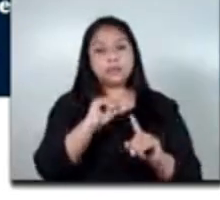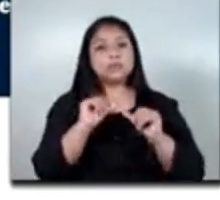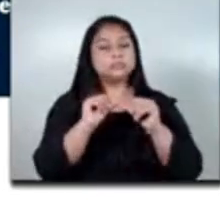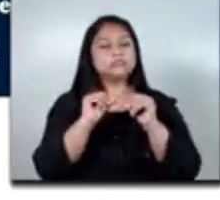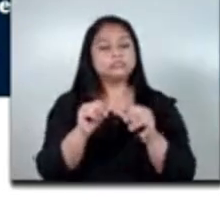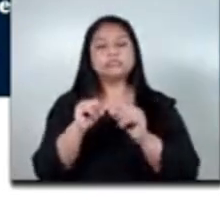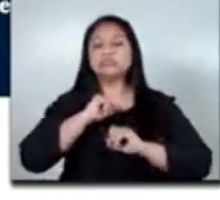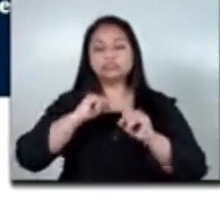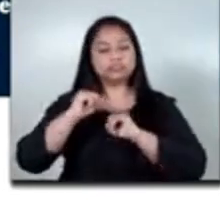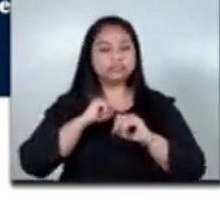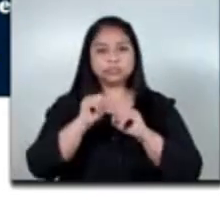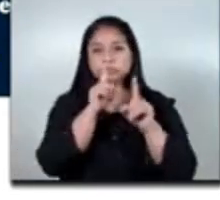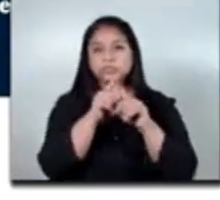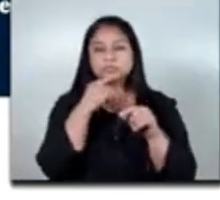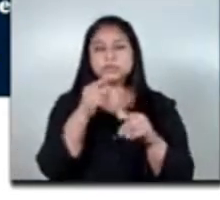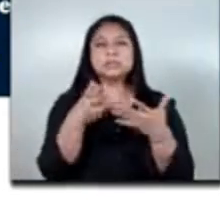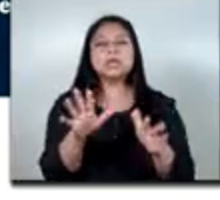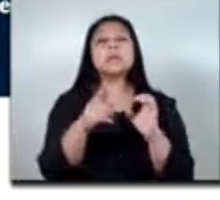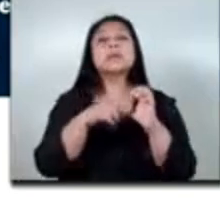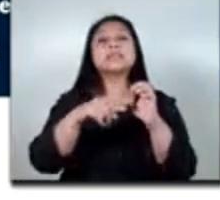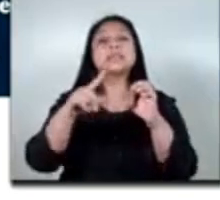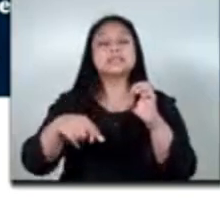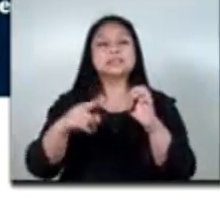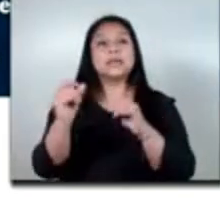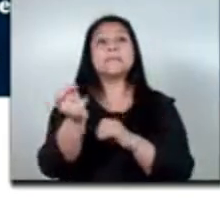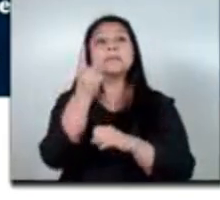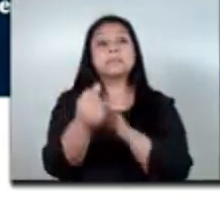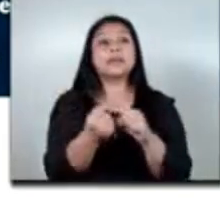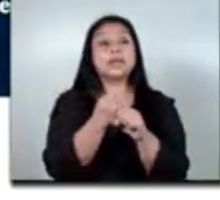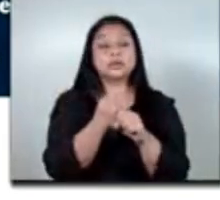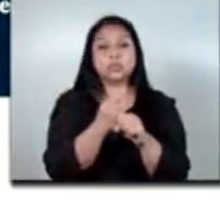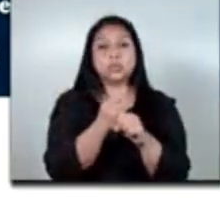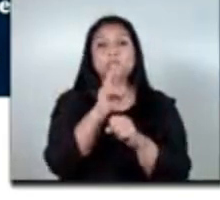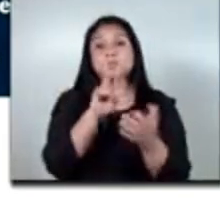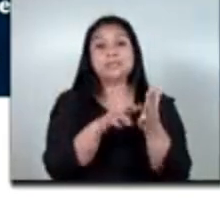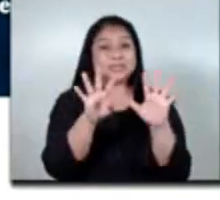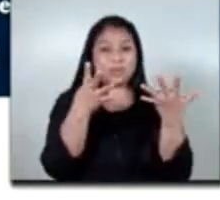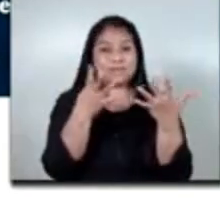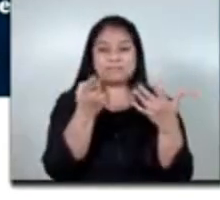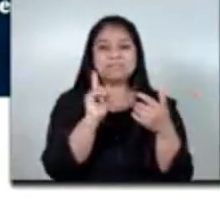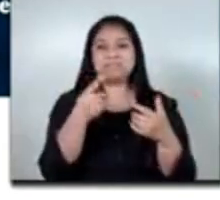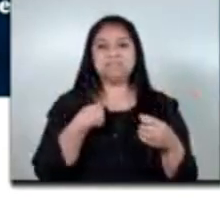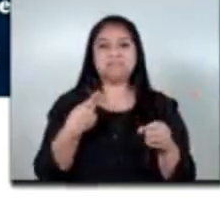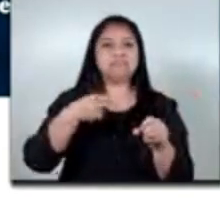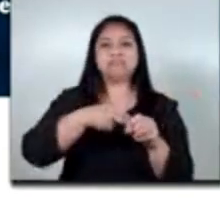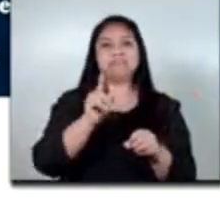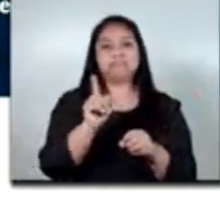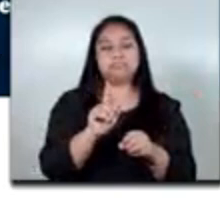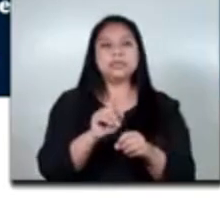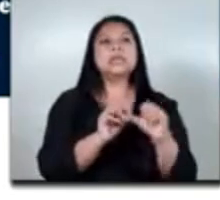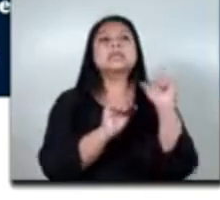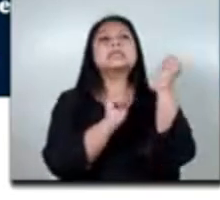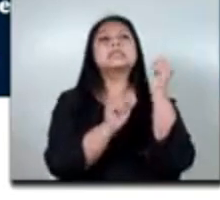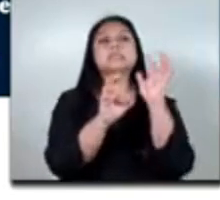logrando en cuanto a estadísticas el programa el primer año en 2019 todavía no estamos nosotros en el gobierno logró sólo 15